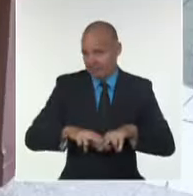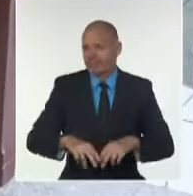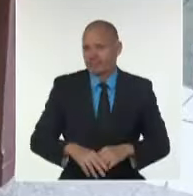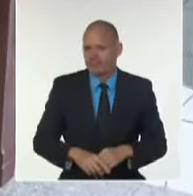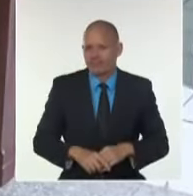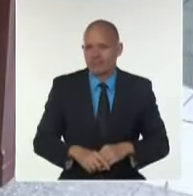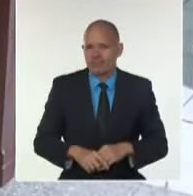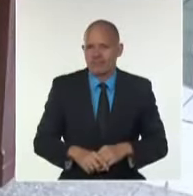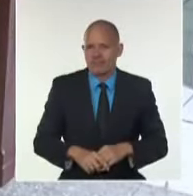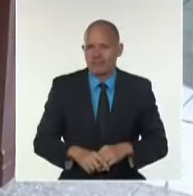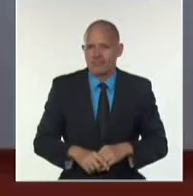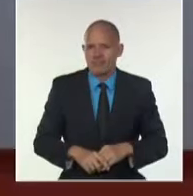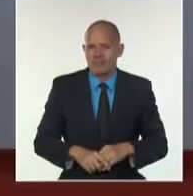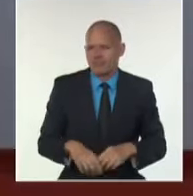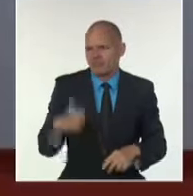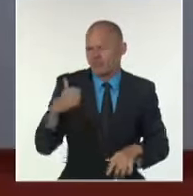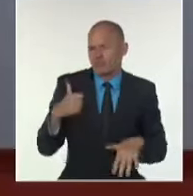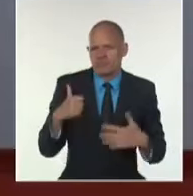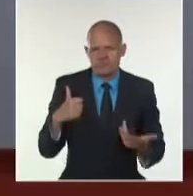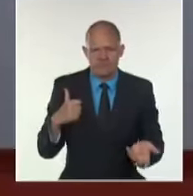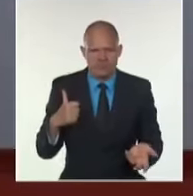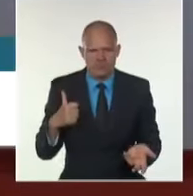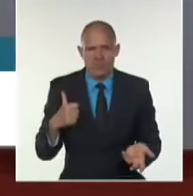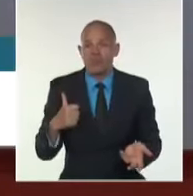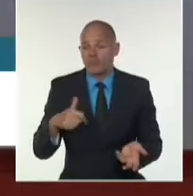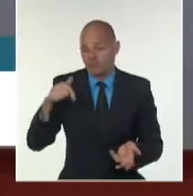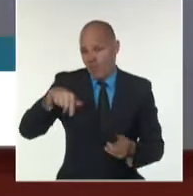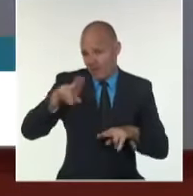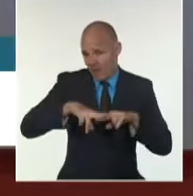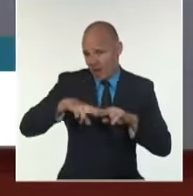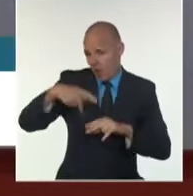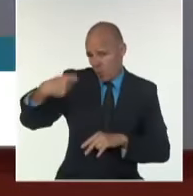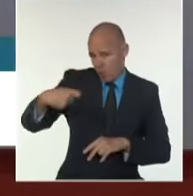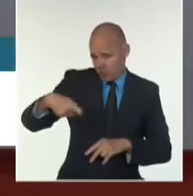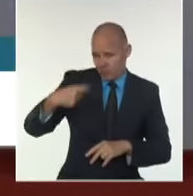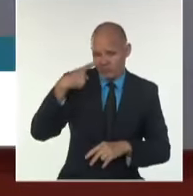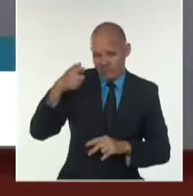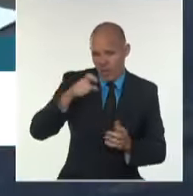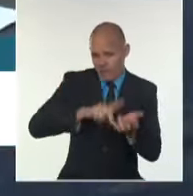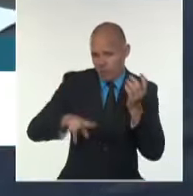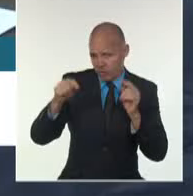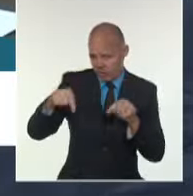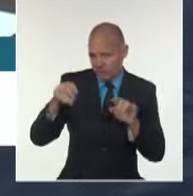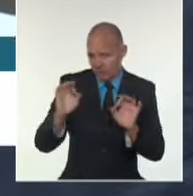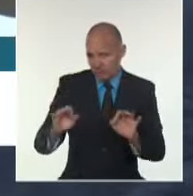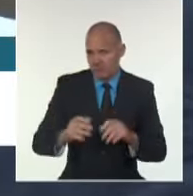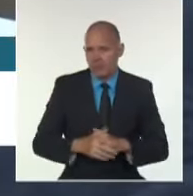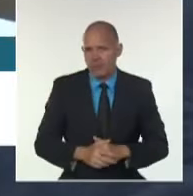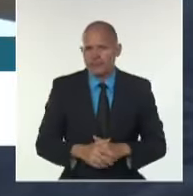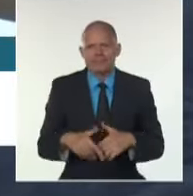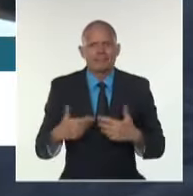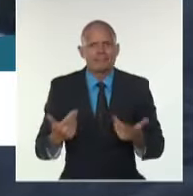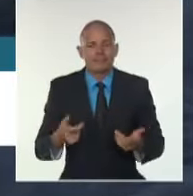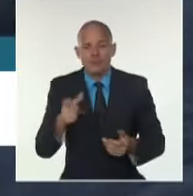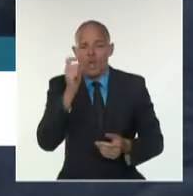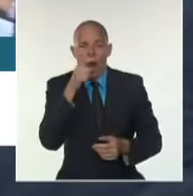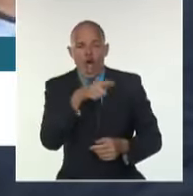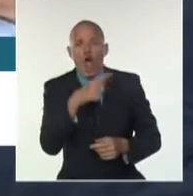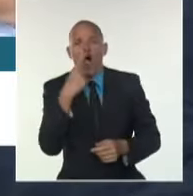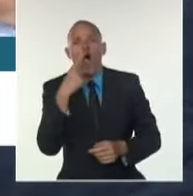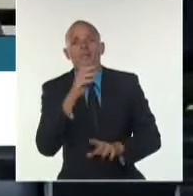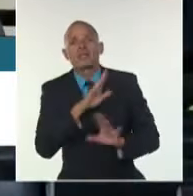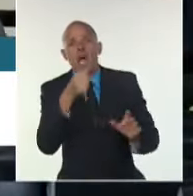El hecho que se juzga en la sala de lo penal del Tribunal Provincial Popular de La Habana tiene como acusados a dos